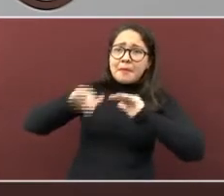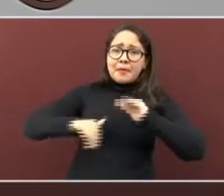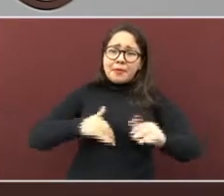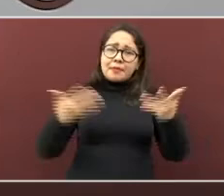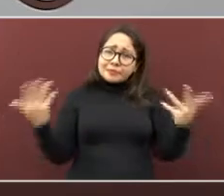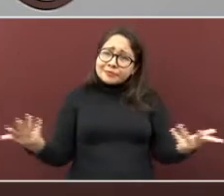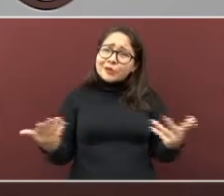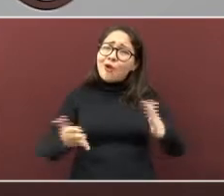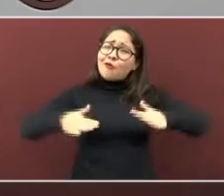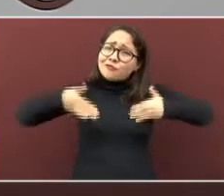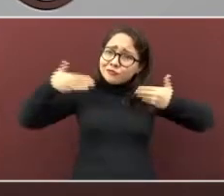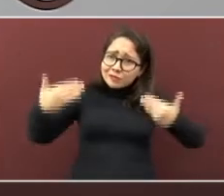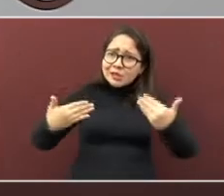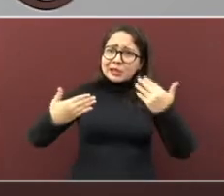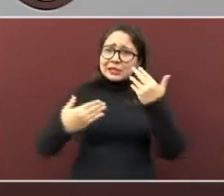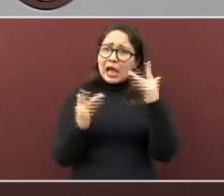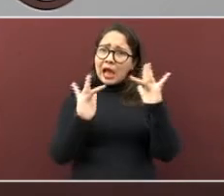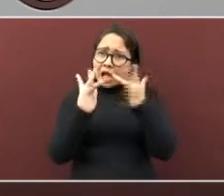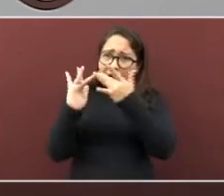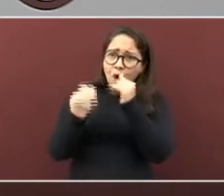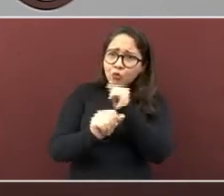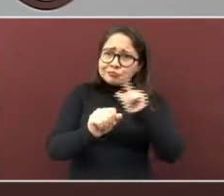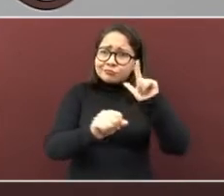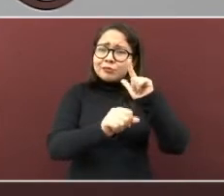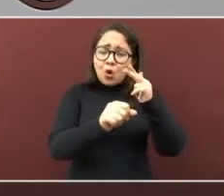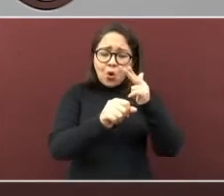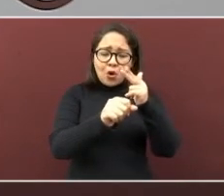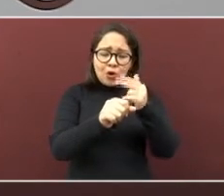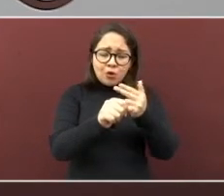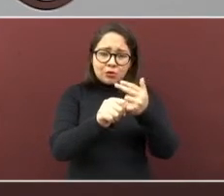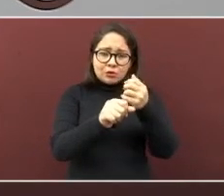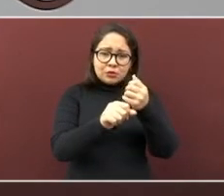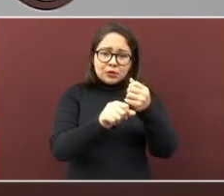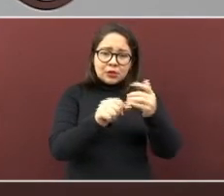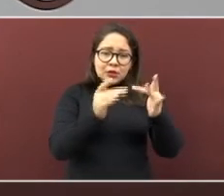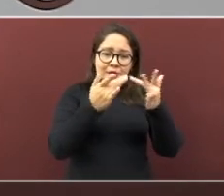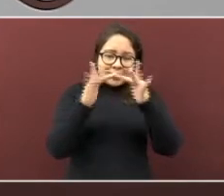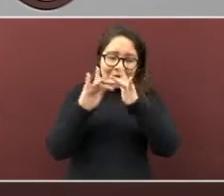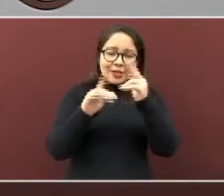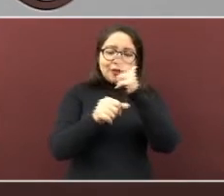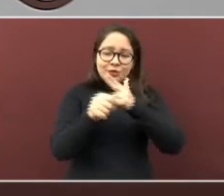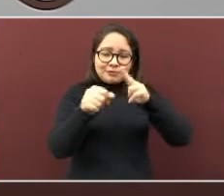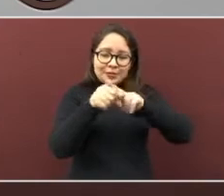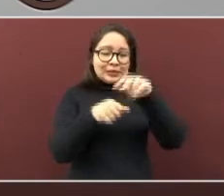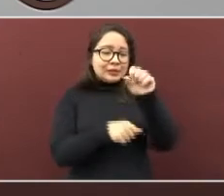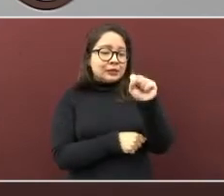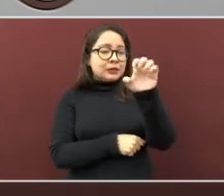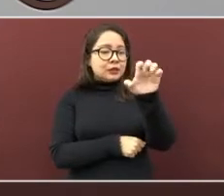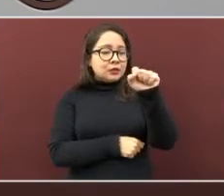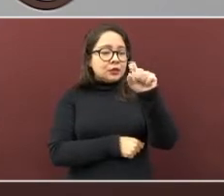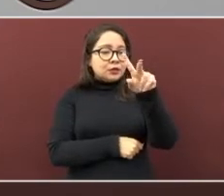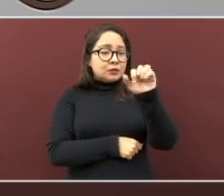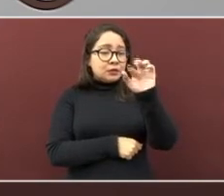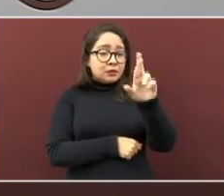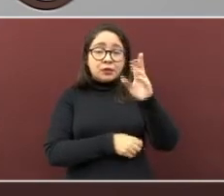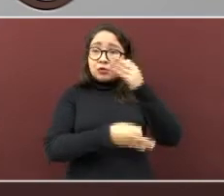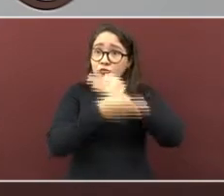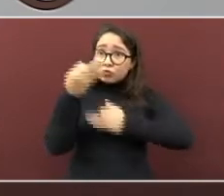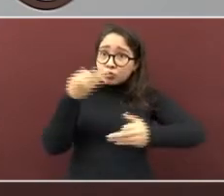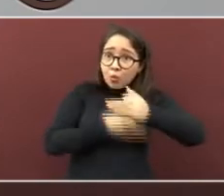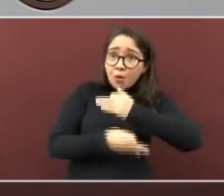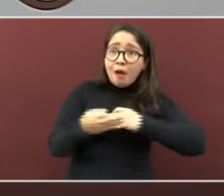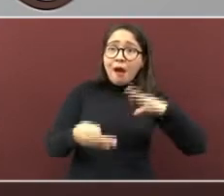tengan confianza en nuestra red de hospitales de CESBER, ya que todos, pero todos